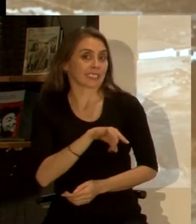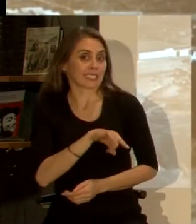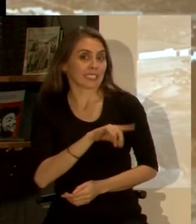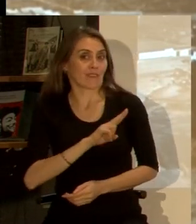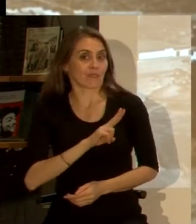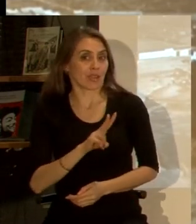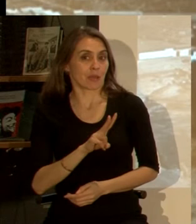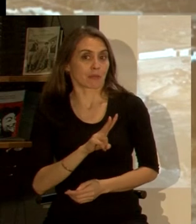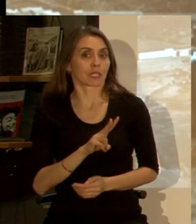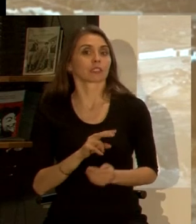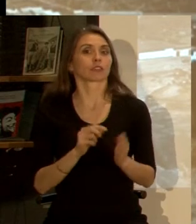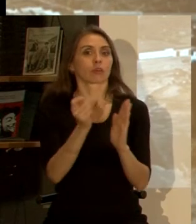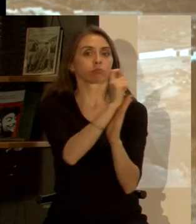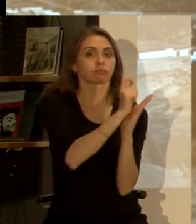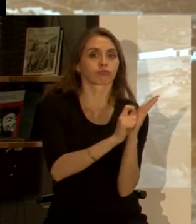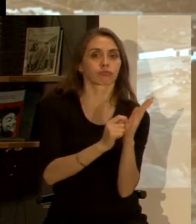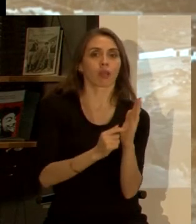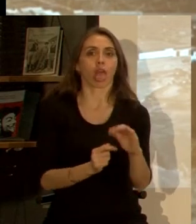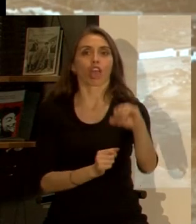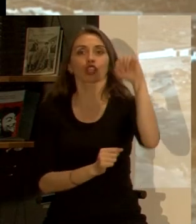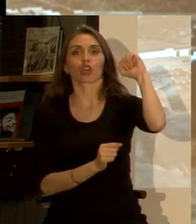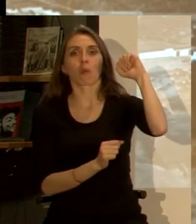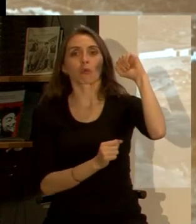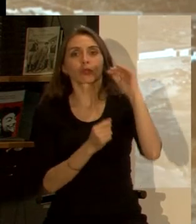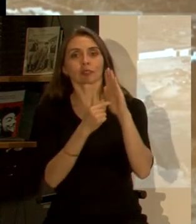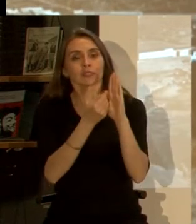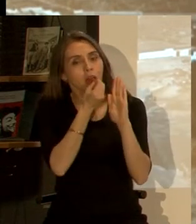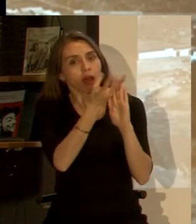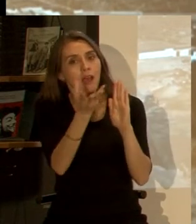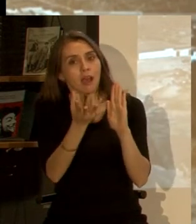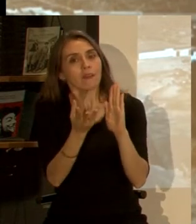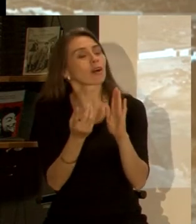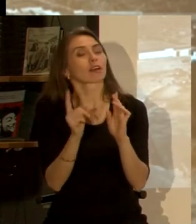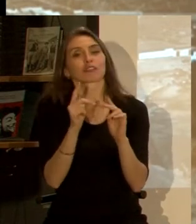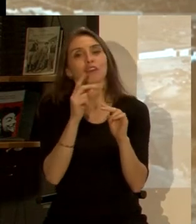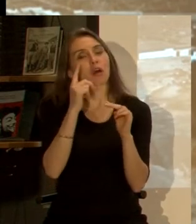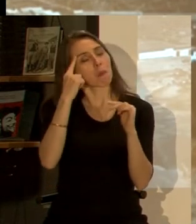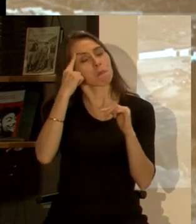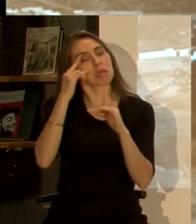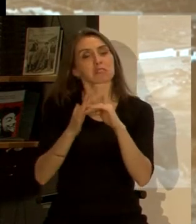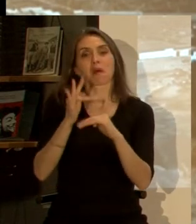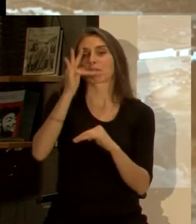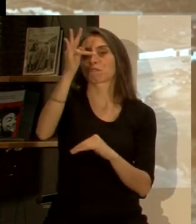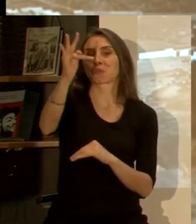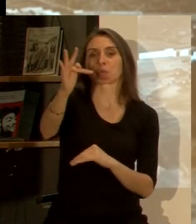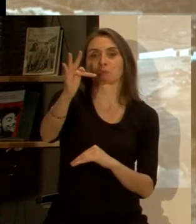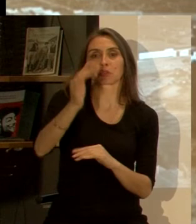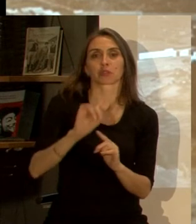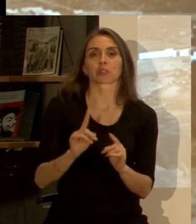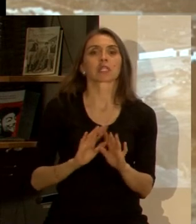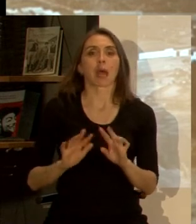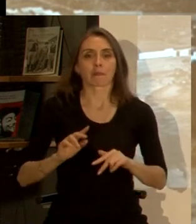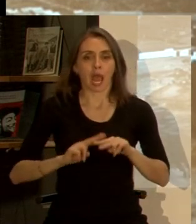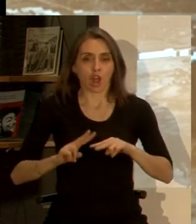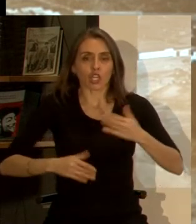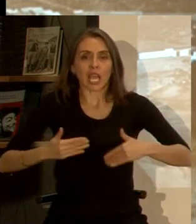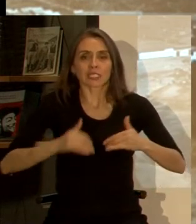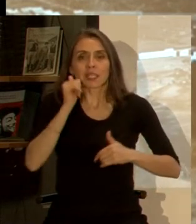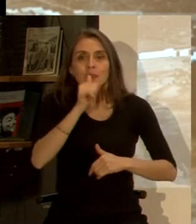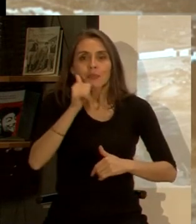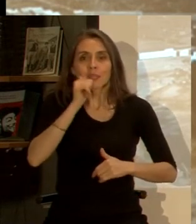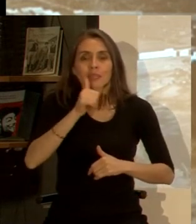el manifiesto comunista. Por lo tanto, la verdad es que no había mucha visión tal vez del futuro, simplemente era la praxis de estar